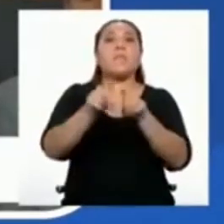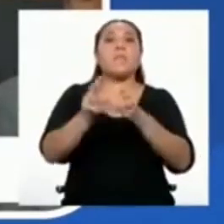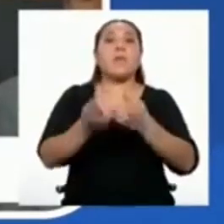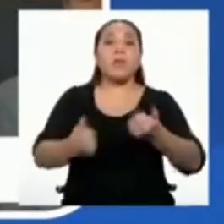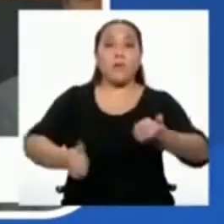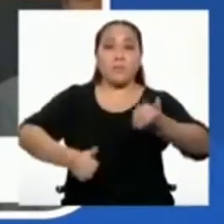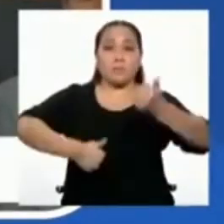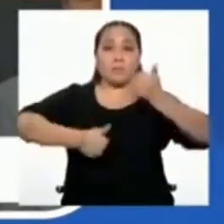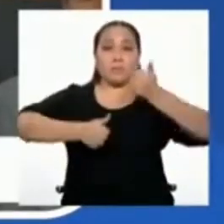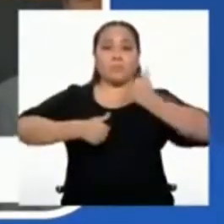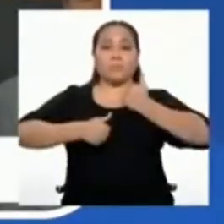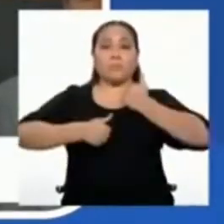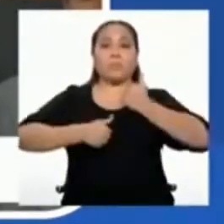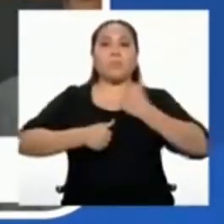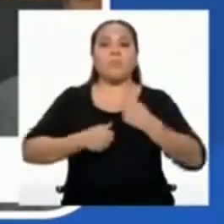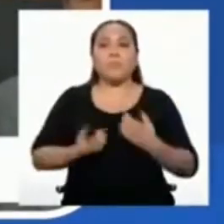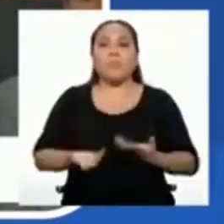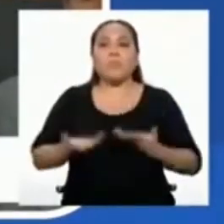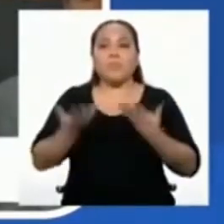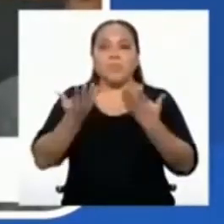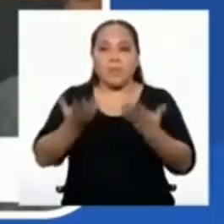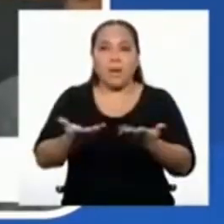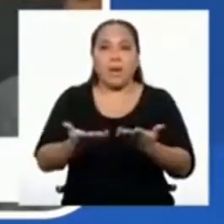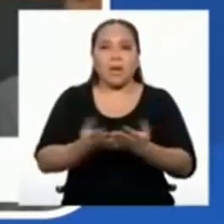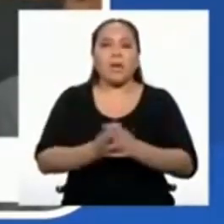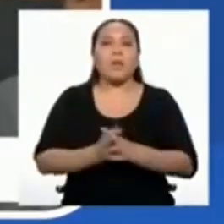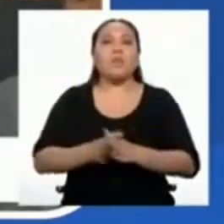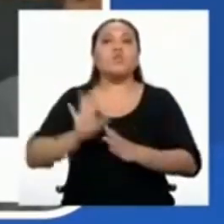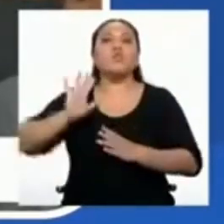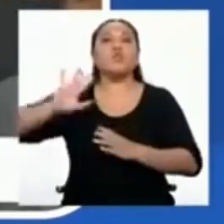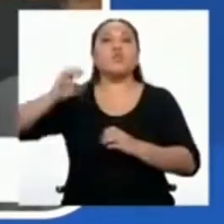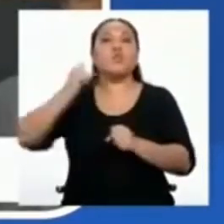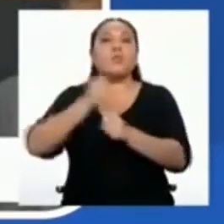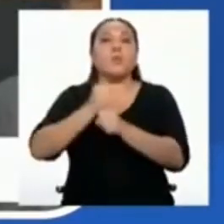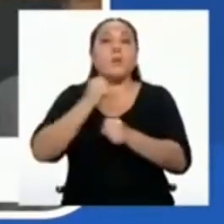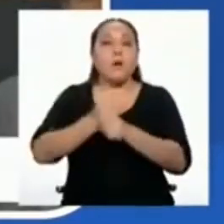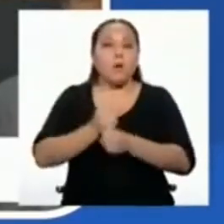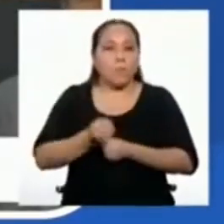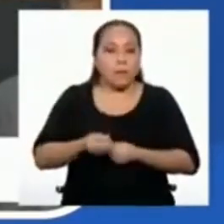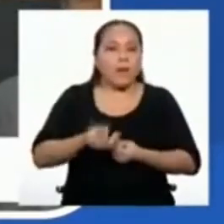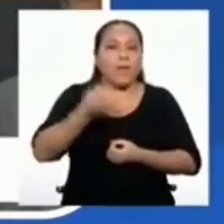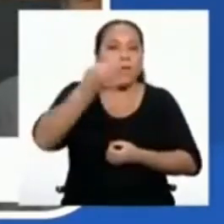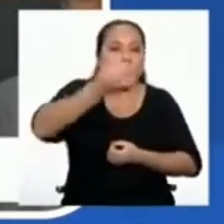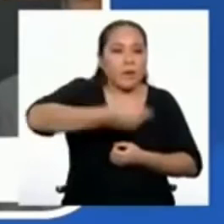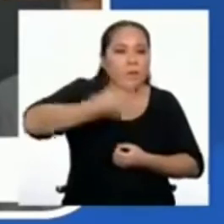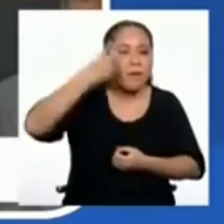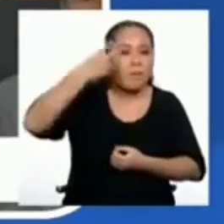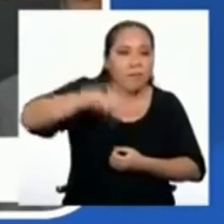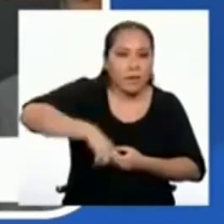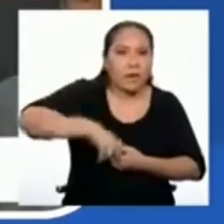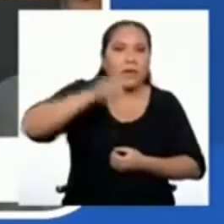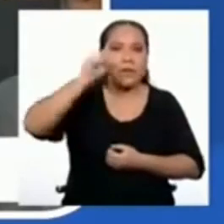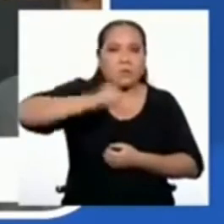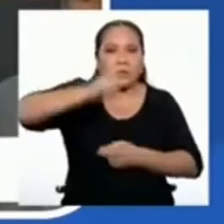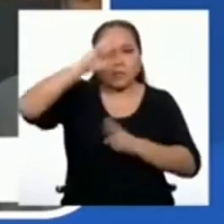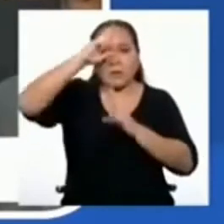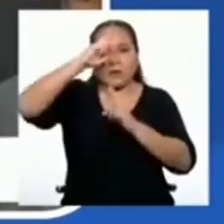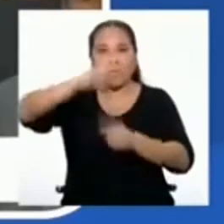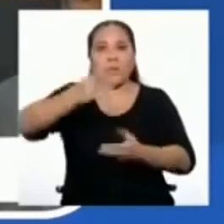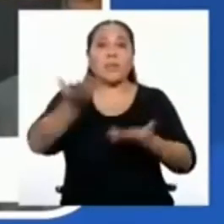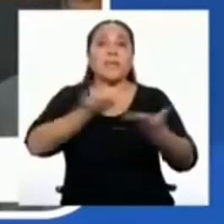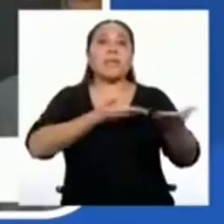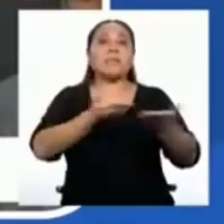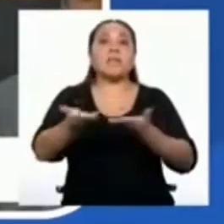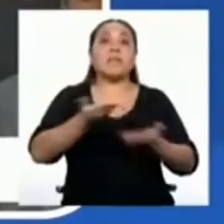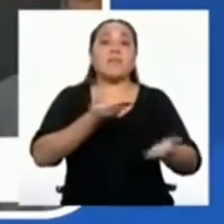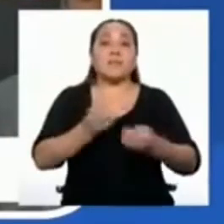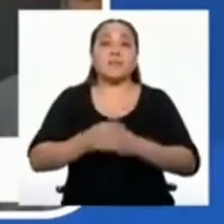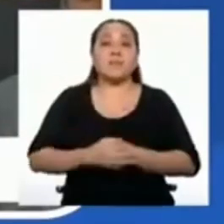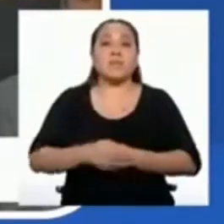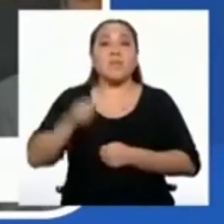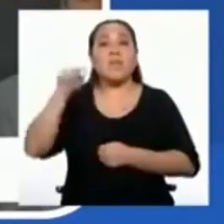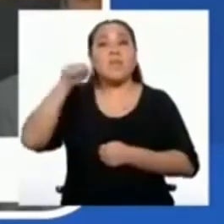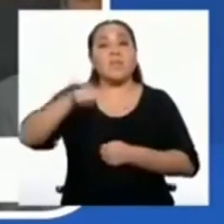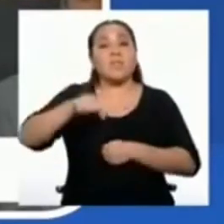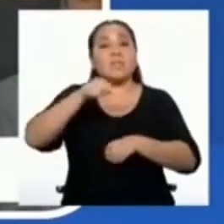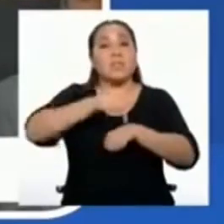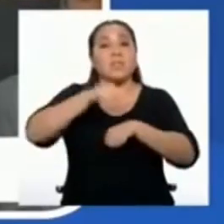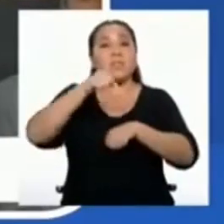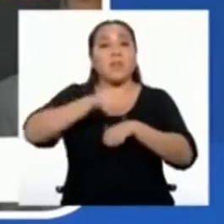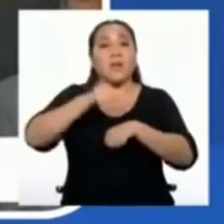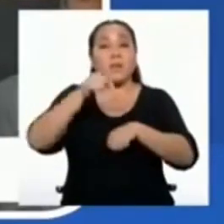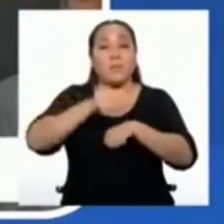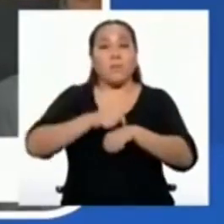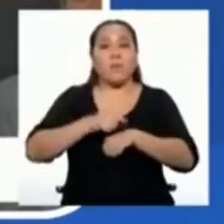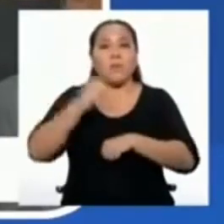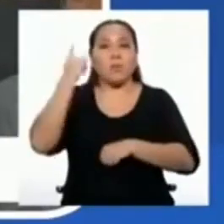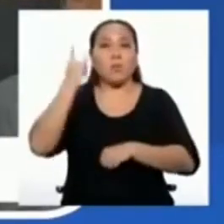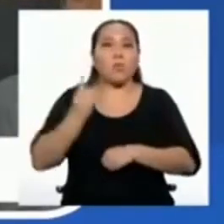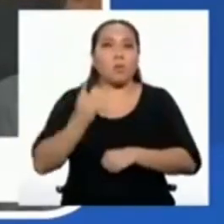adoptarán las medidas para garantizar los servicios públicos. Durante el estado de emergencia